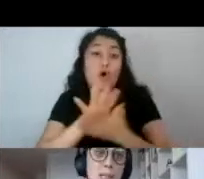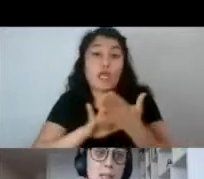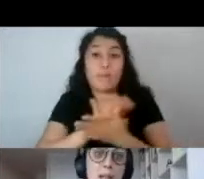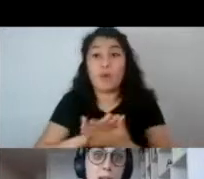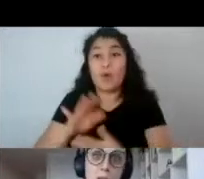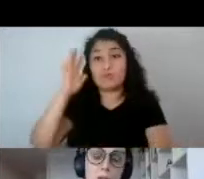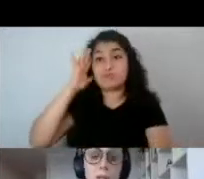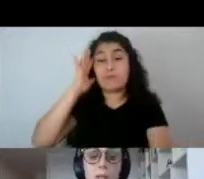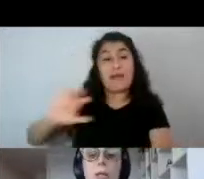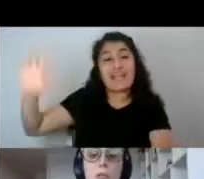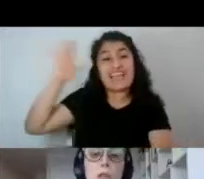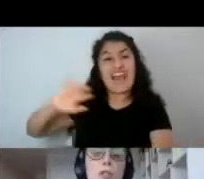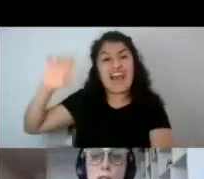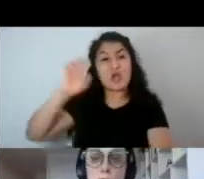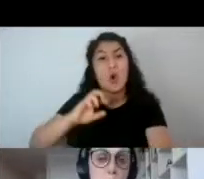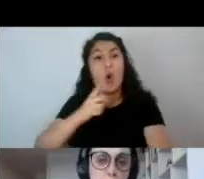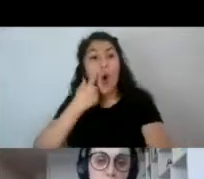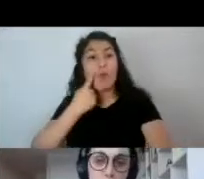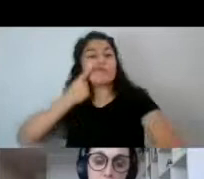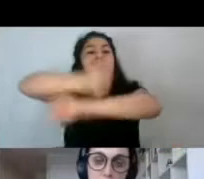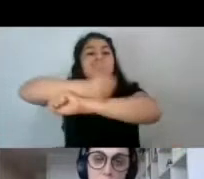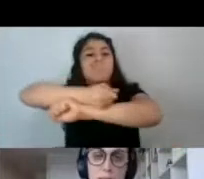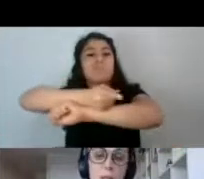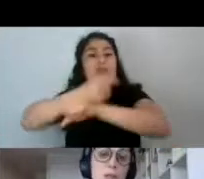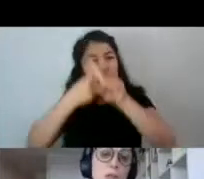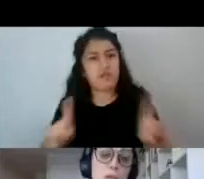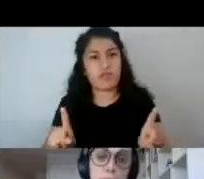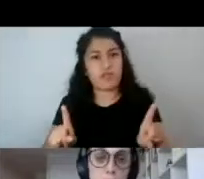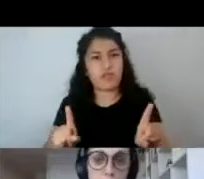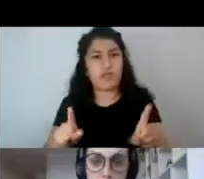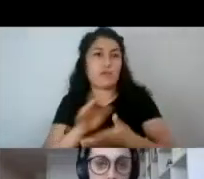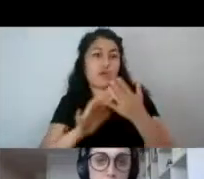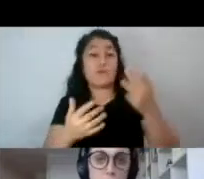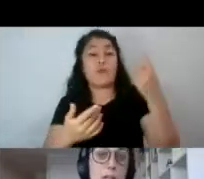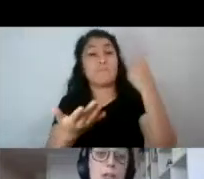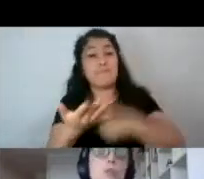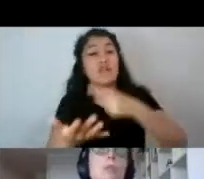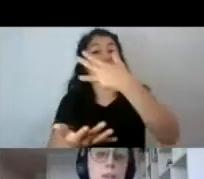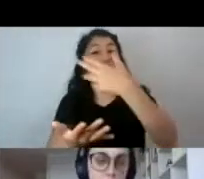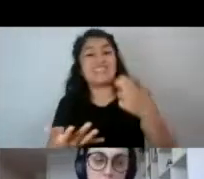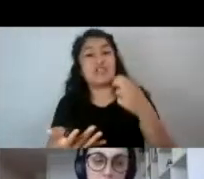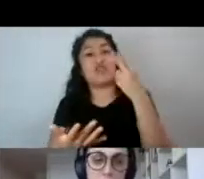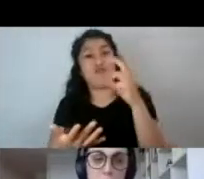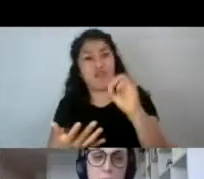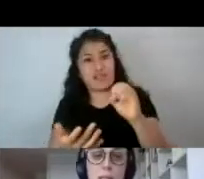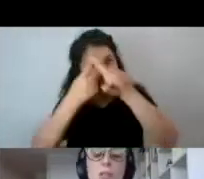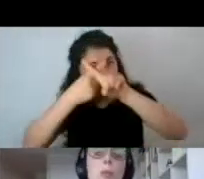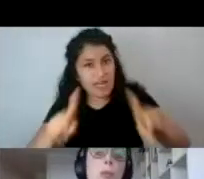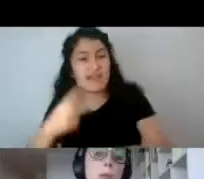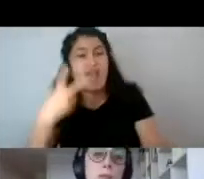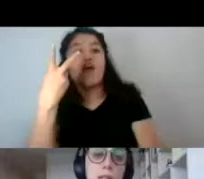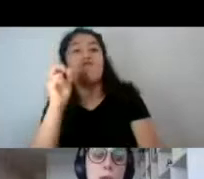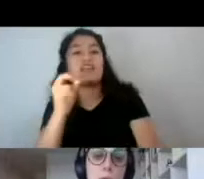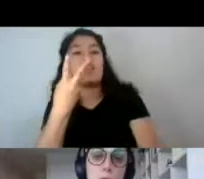patriarcales, ¿no? Son diferentes los imaginarios patriarcales de 1920 a los del 2020. Y esto